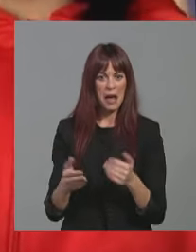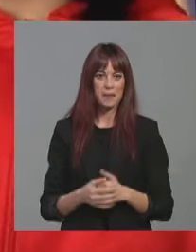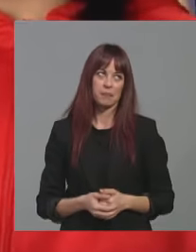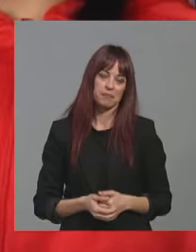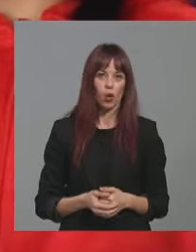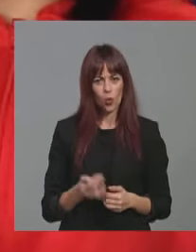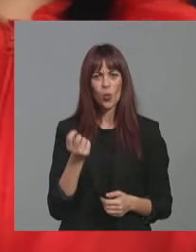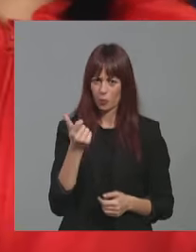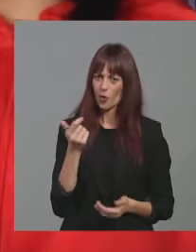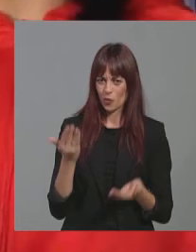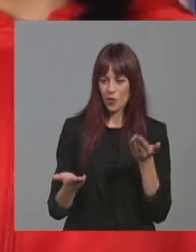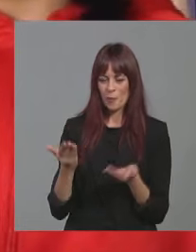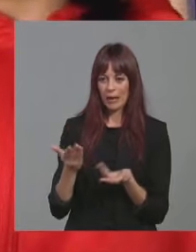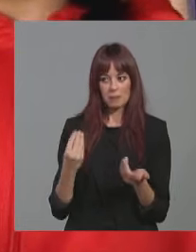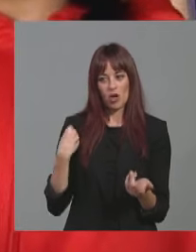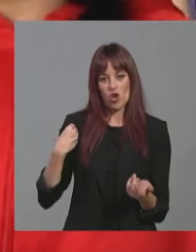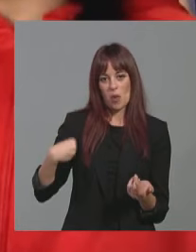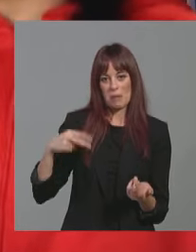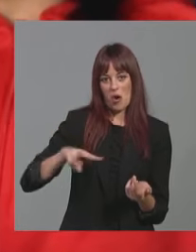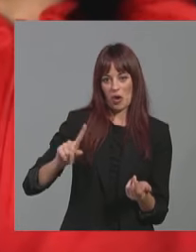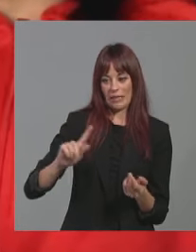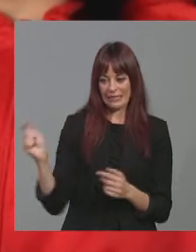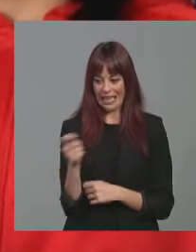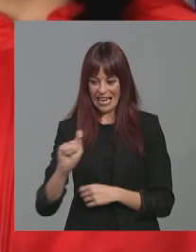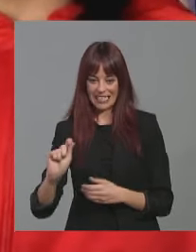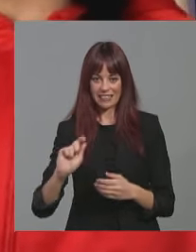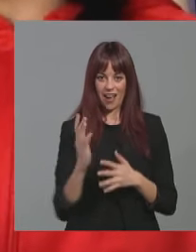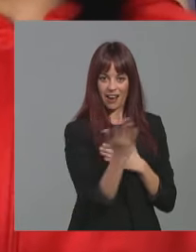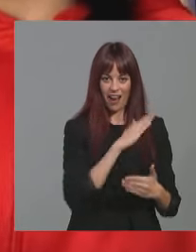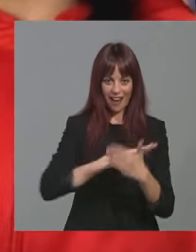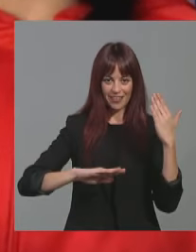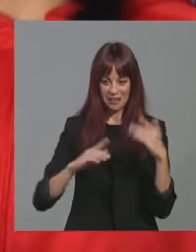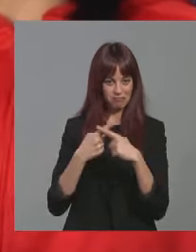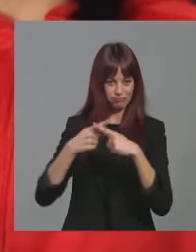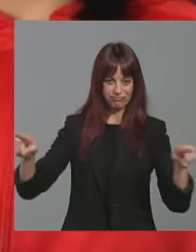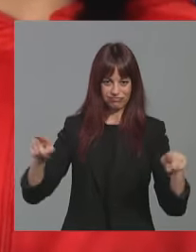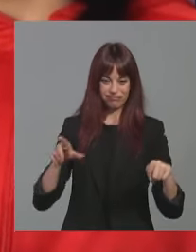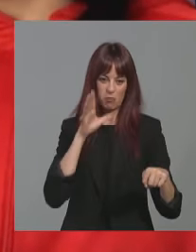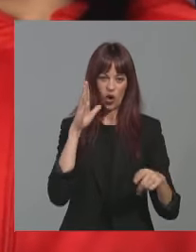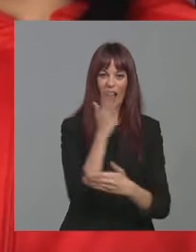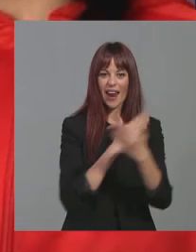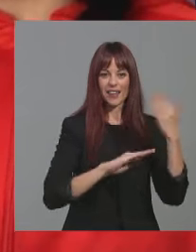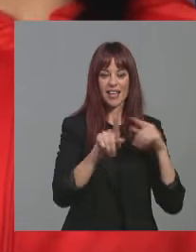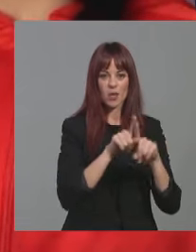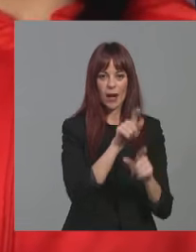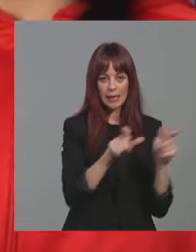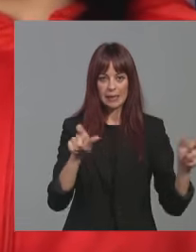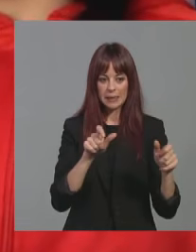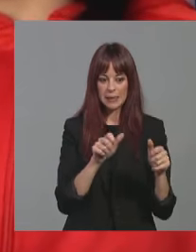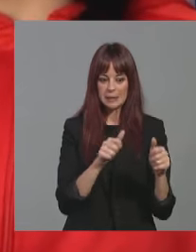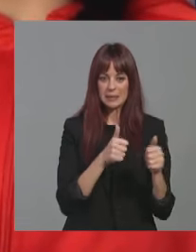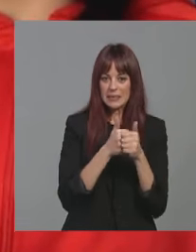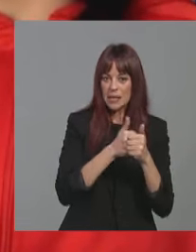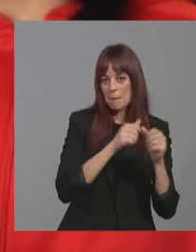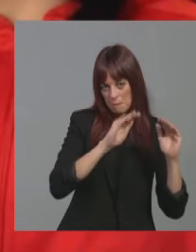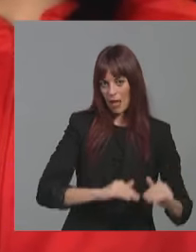Bueno, un poquito, sí, hombre. No es lo mismo el tenis que el karate porque tiene menos audiencia el karate, pero sí, además también porque